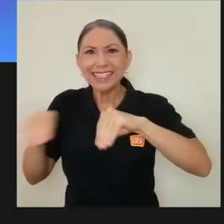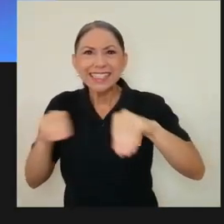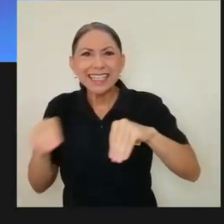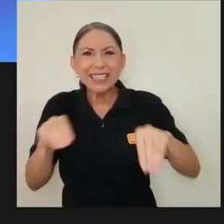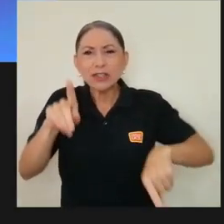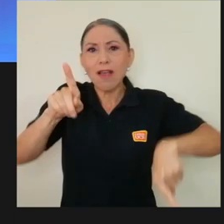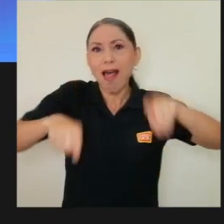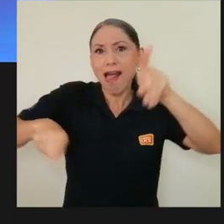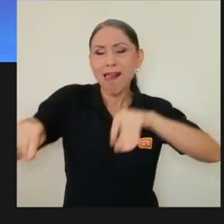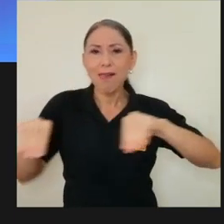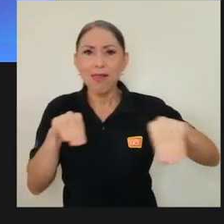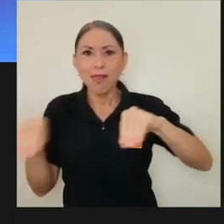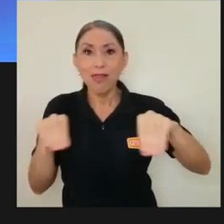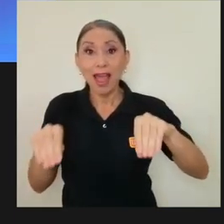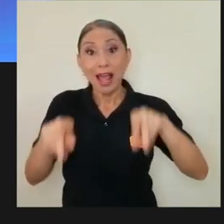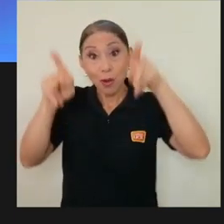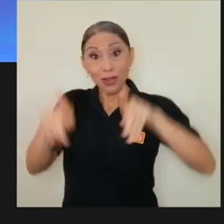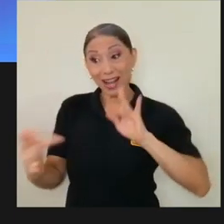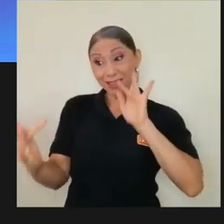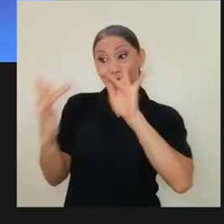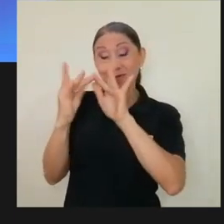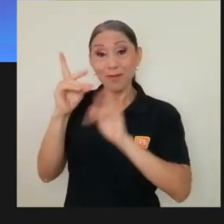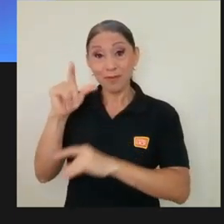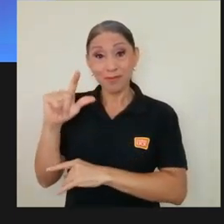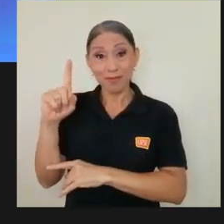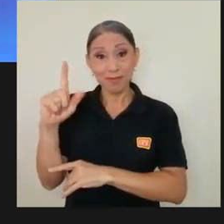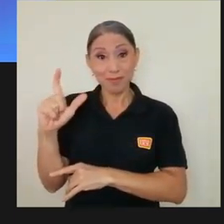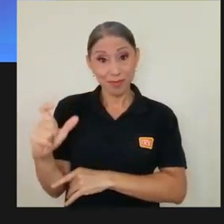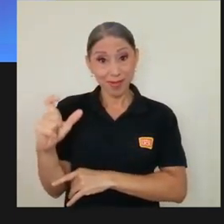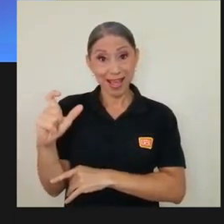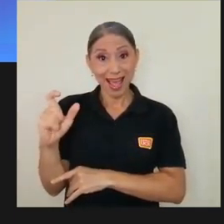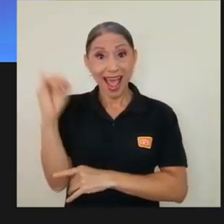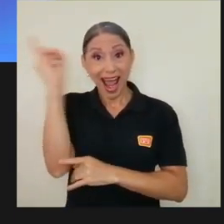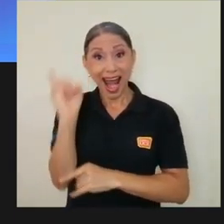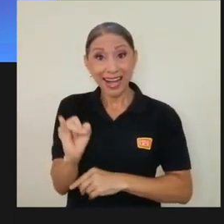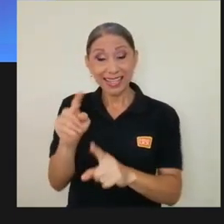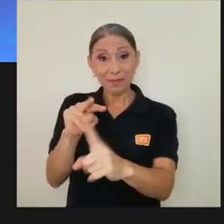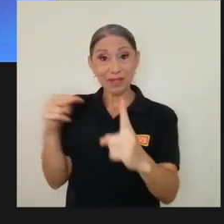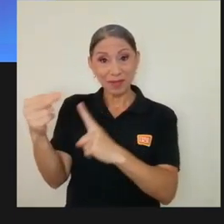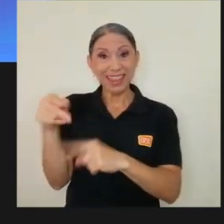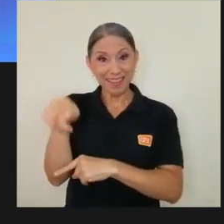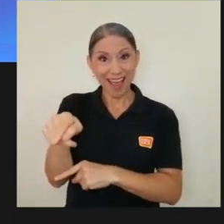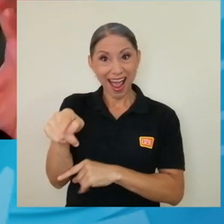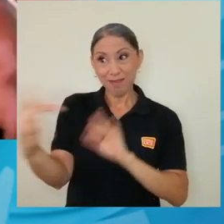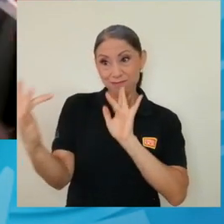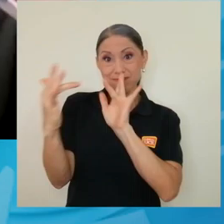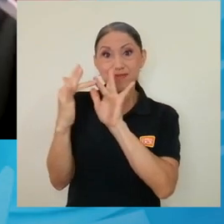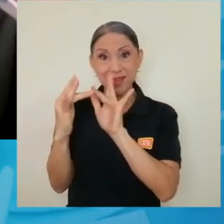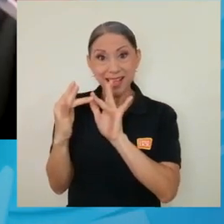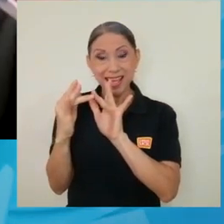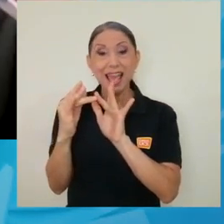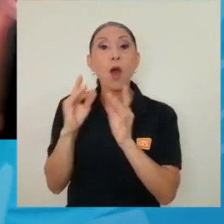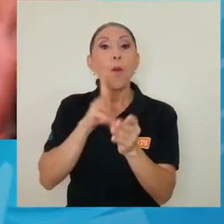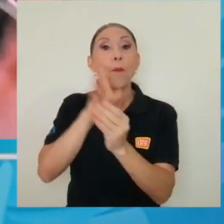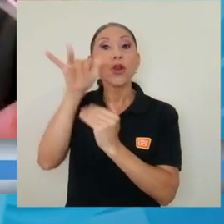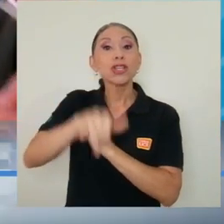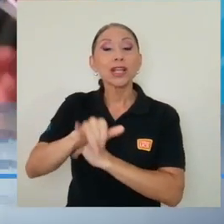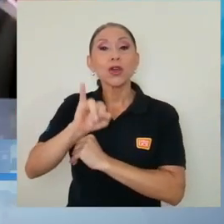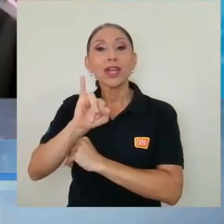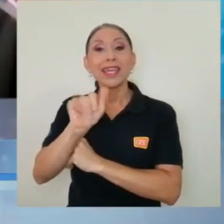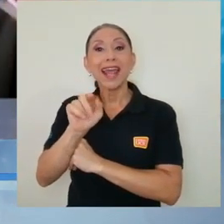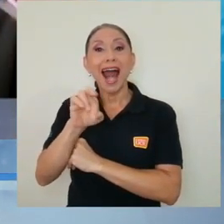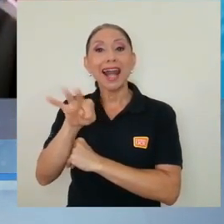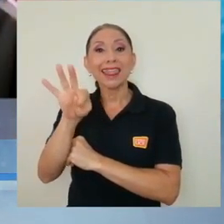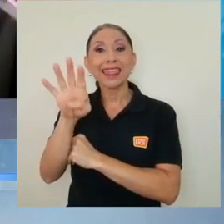es decir, cuando la gente visita el perfil de Instagram de Artes en Perspectiva, que es un proyecto del yarte, entra a un grid, a una